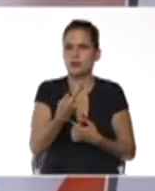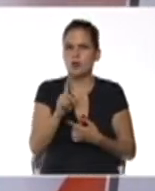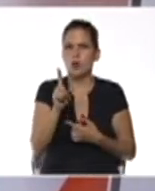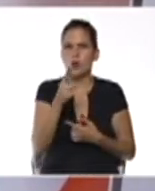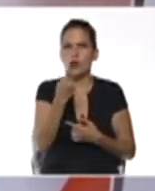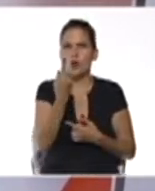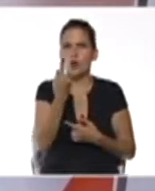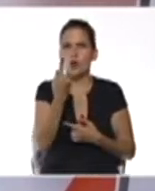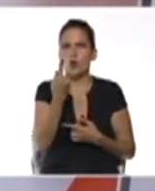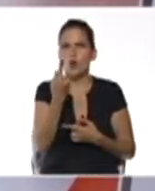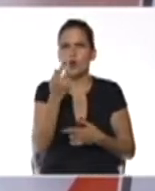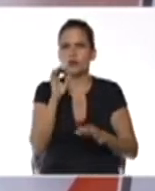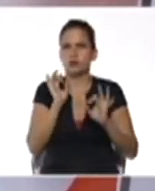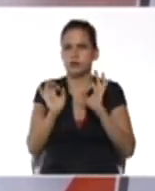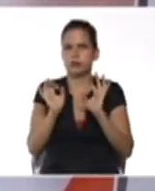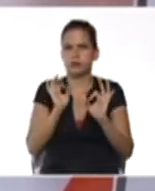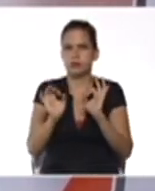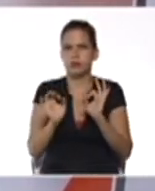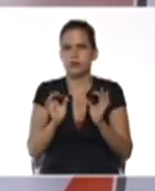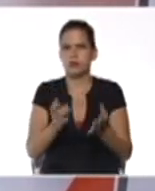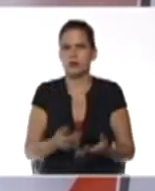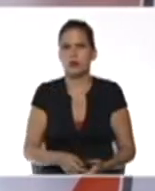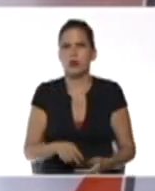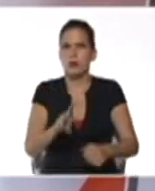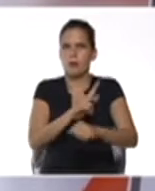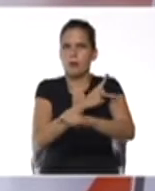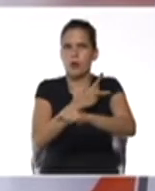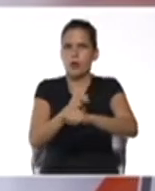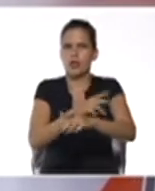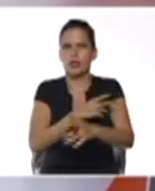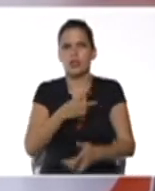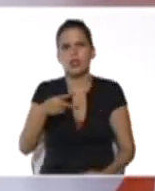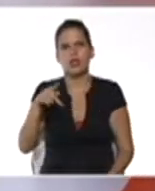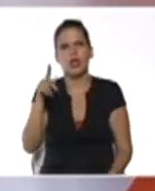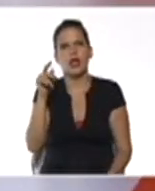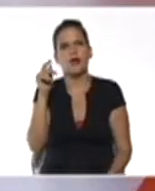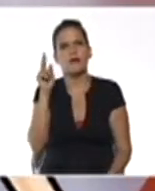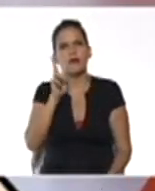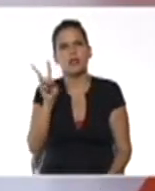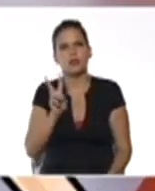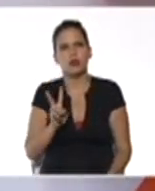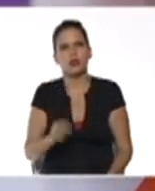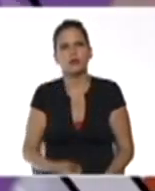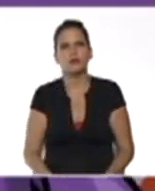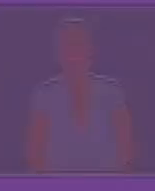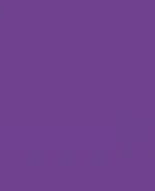de las obras del célebre poeta venezolano Andrés Eloy Blanco.